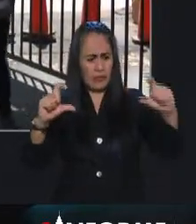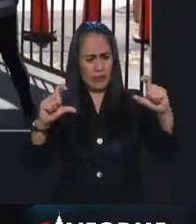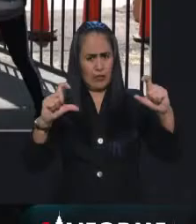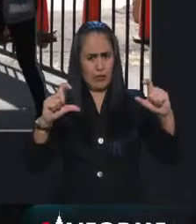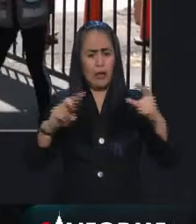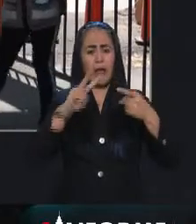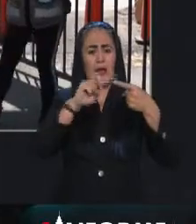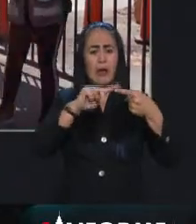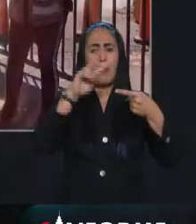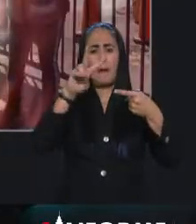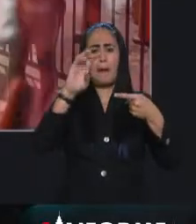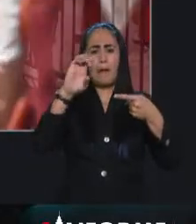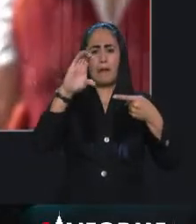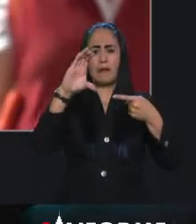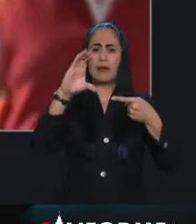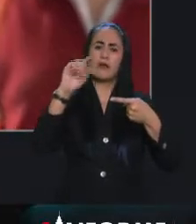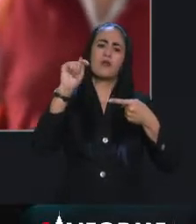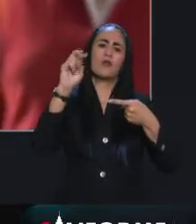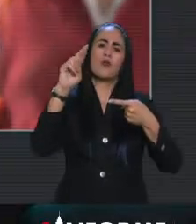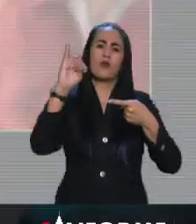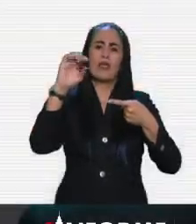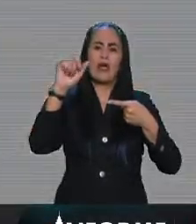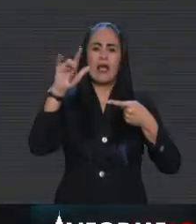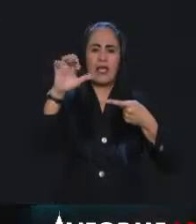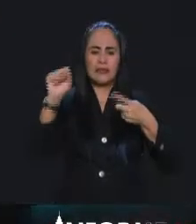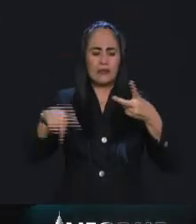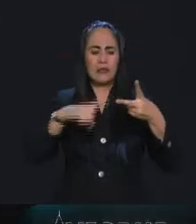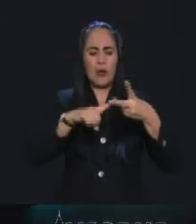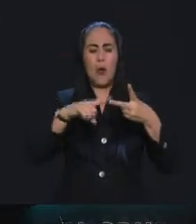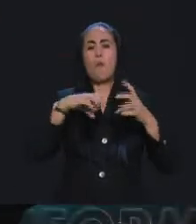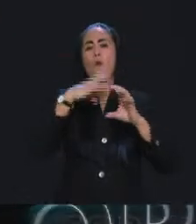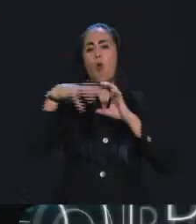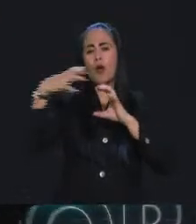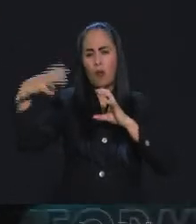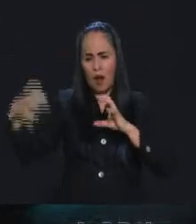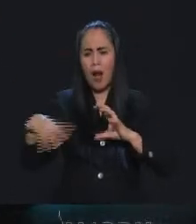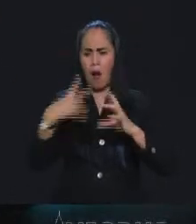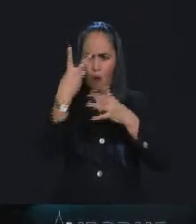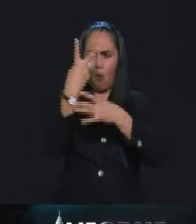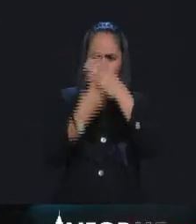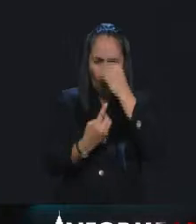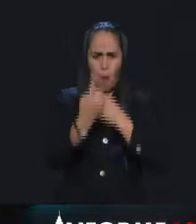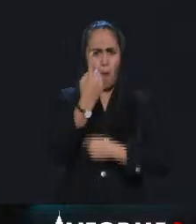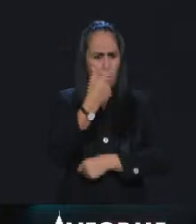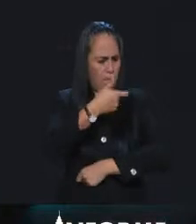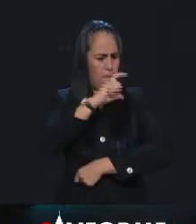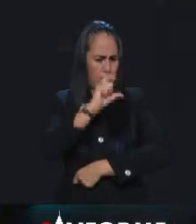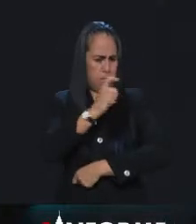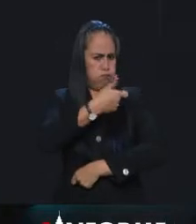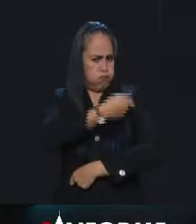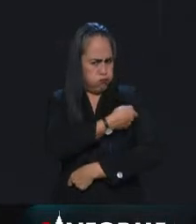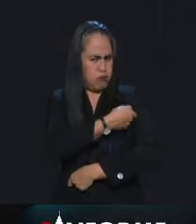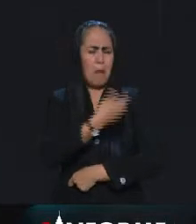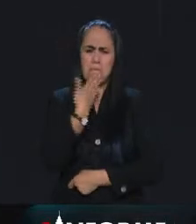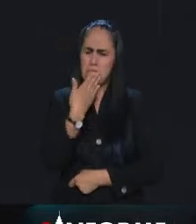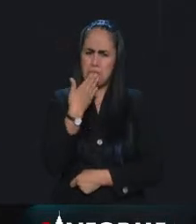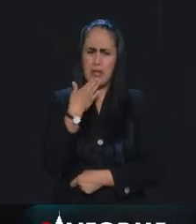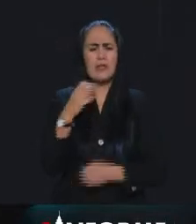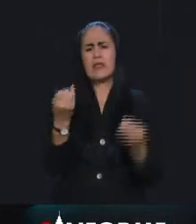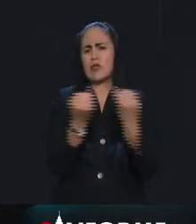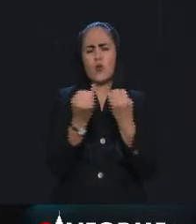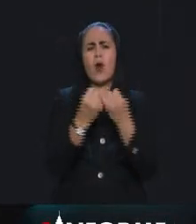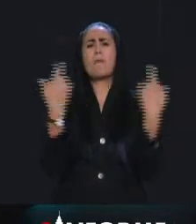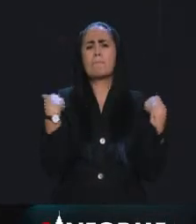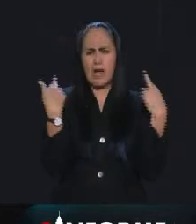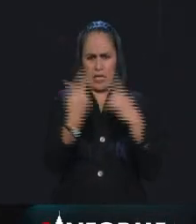vacunas vectoriales y moleculares es muy buena. Y ahora en el caso, por ejemplo, de los maestros que fueron vacunados con CanSino, que están protegidos,